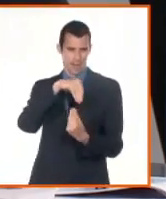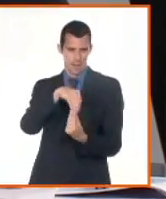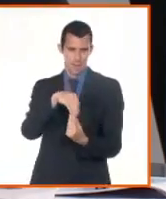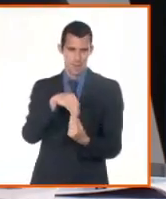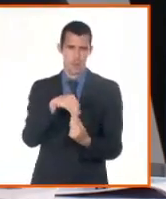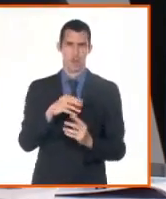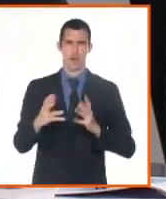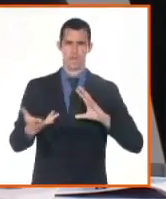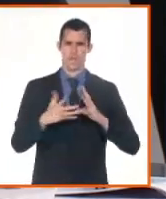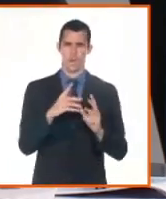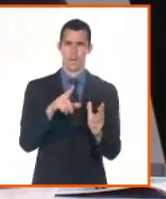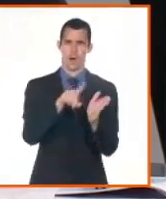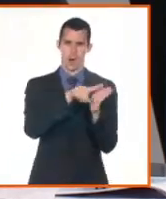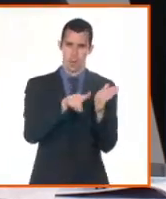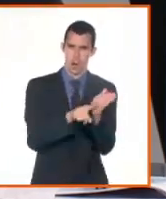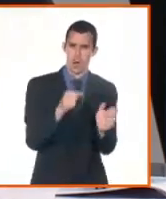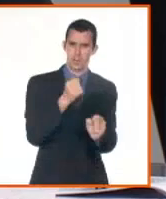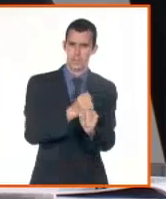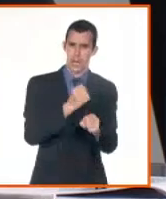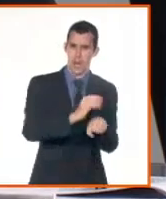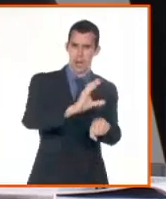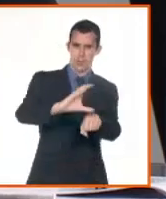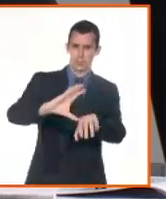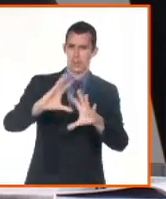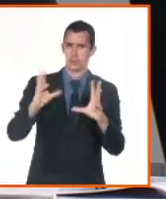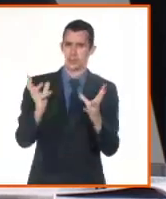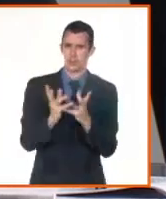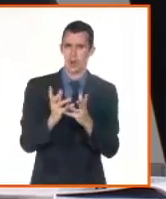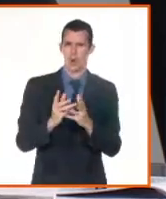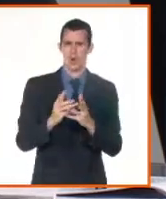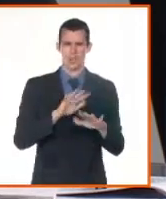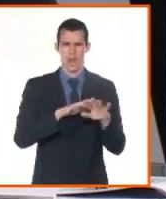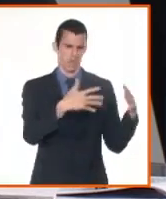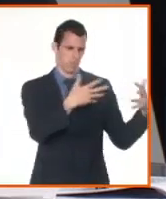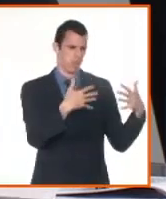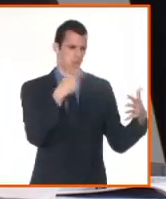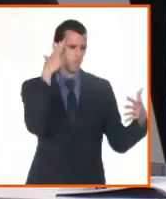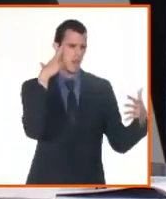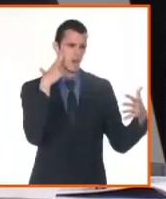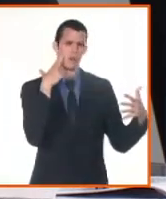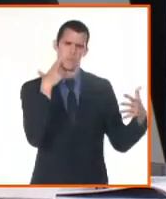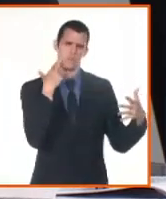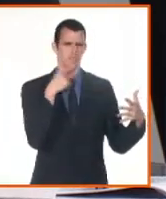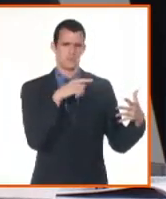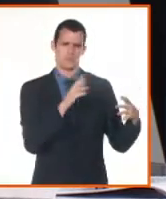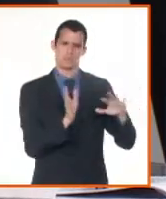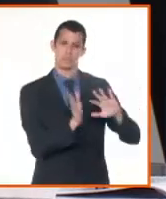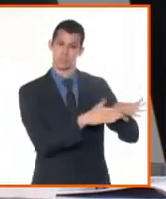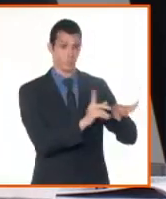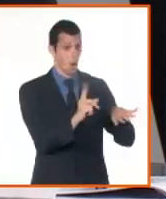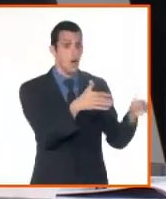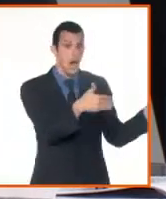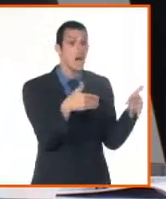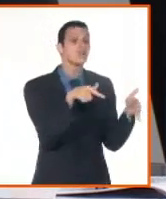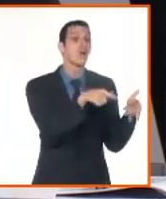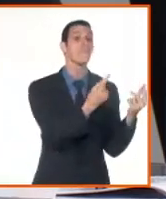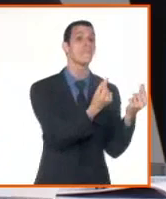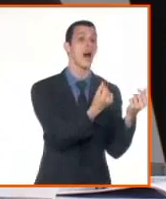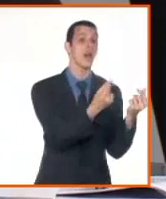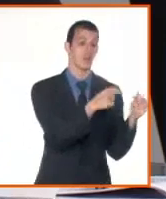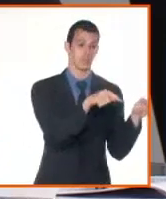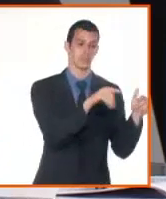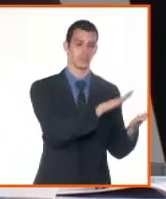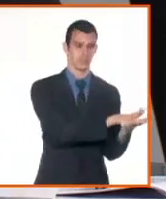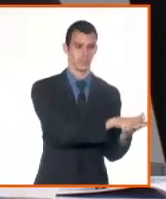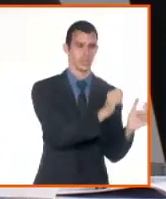la presentación de los documentos con una digitalización de ese documento, de ese título que se está presentando,